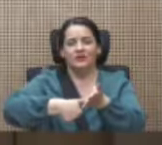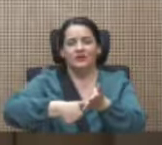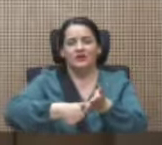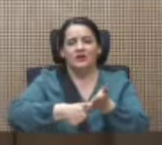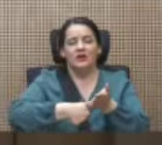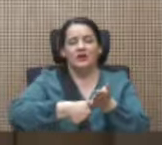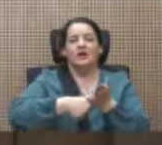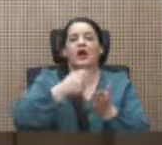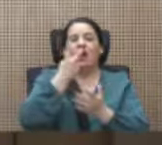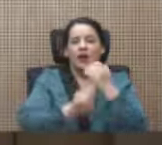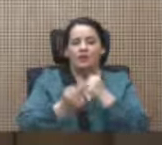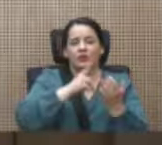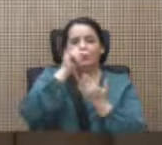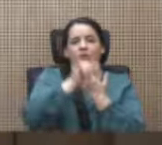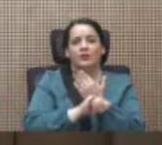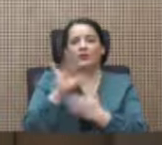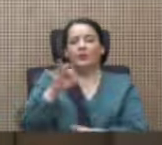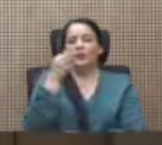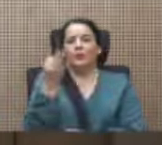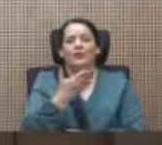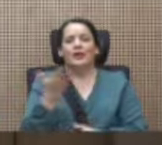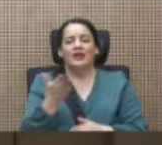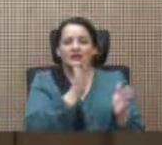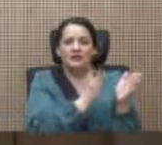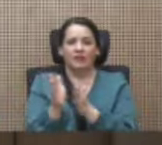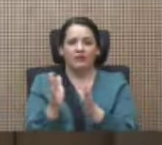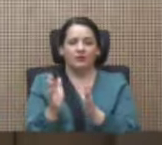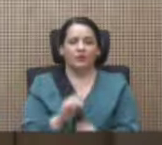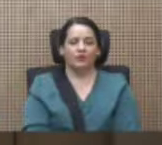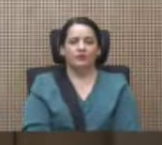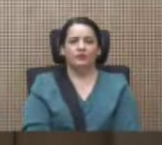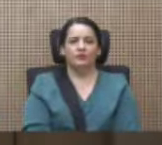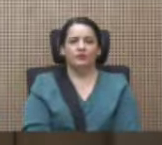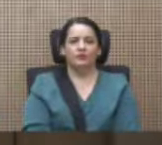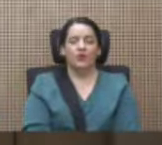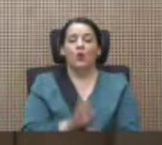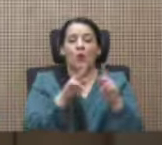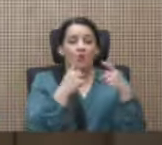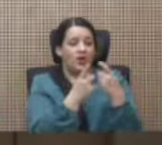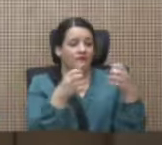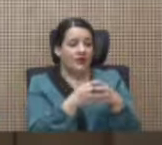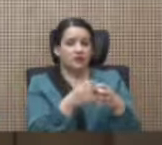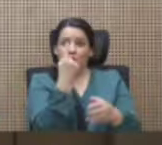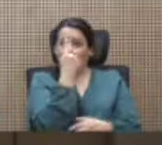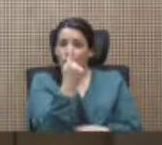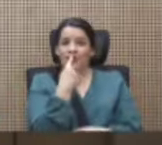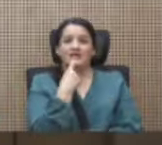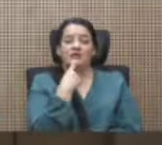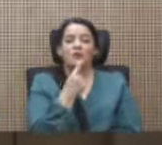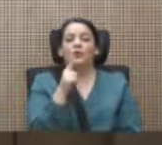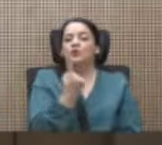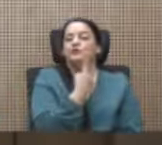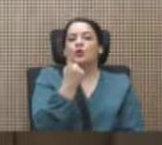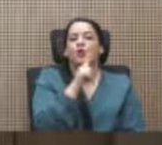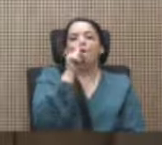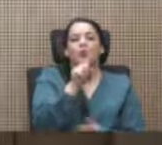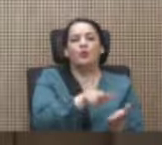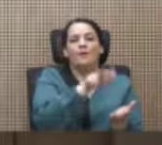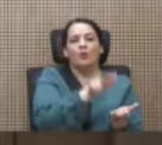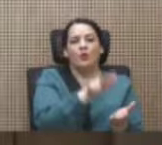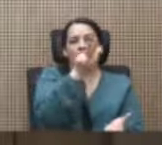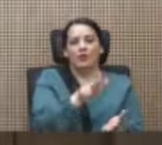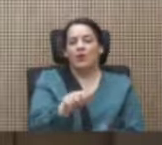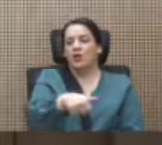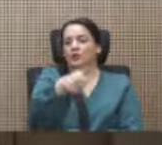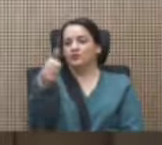proyectos en la forma en que se planteó. Y una fracción dijo solo un proyecto aprobamos, las otras